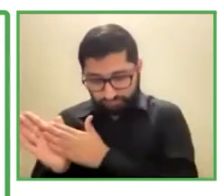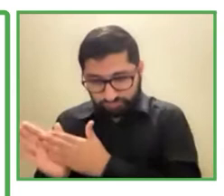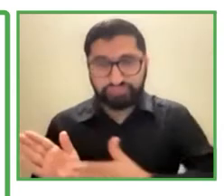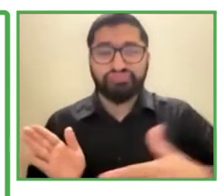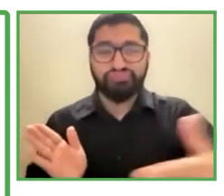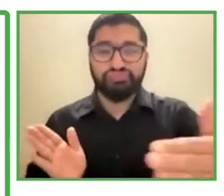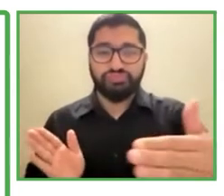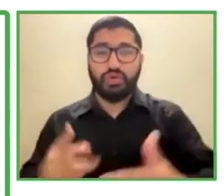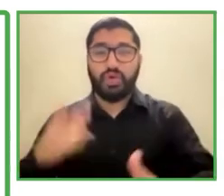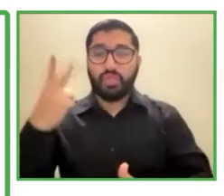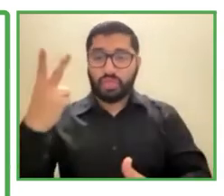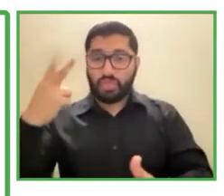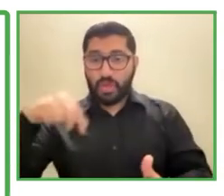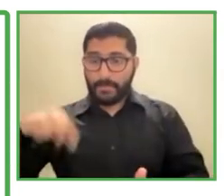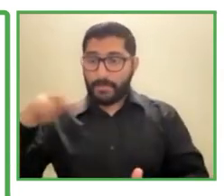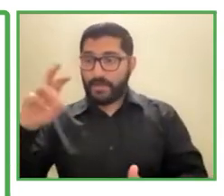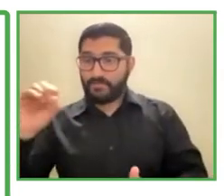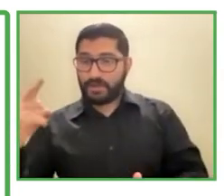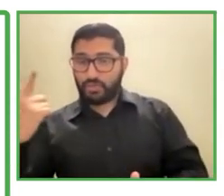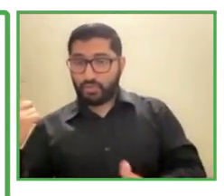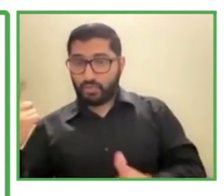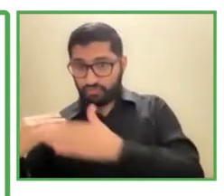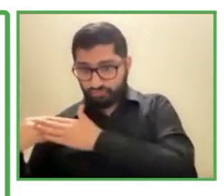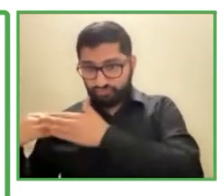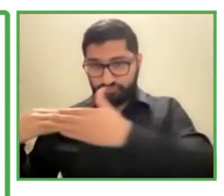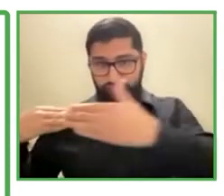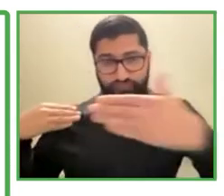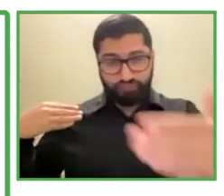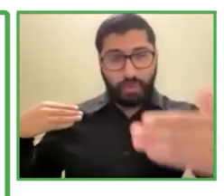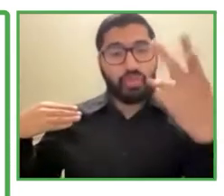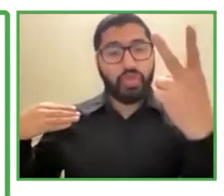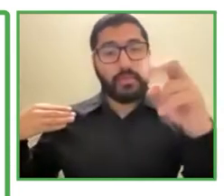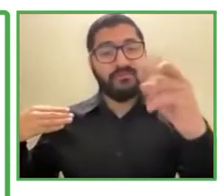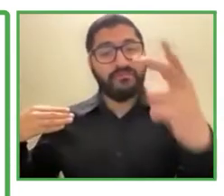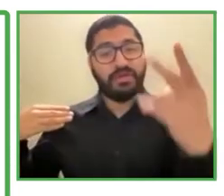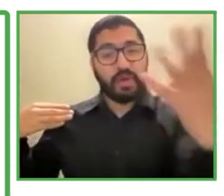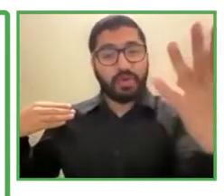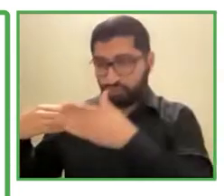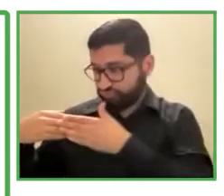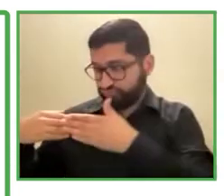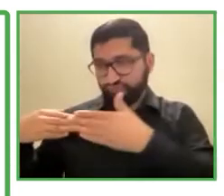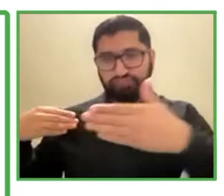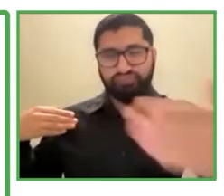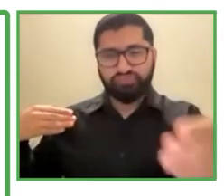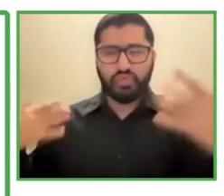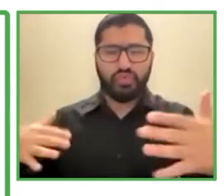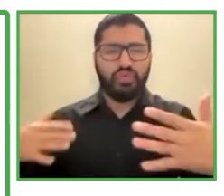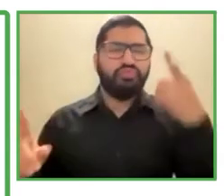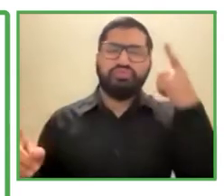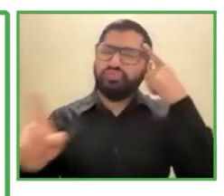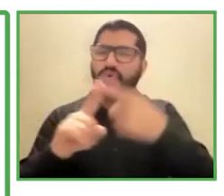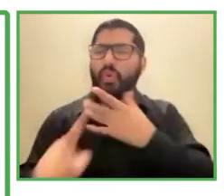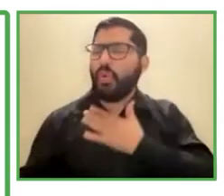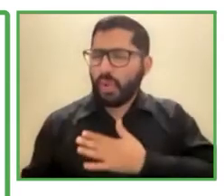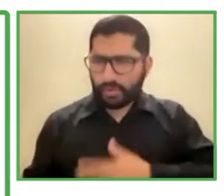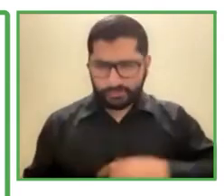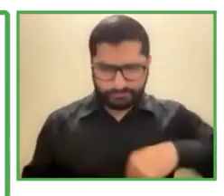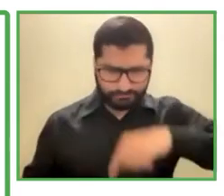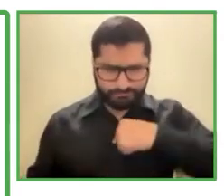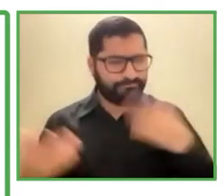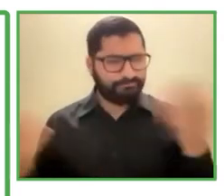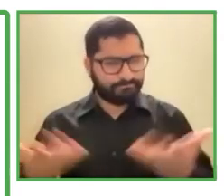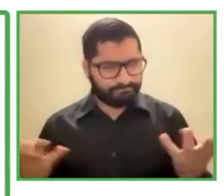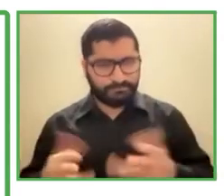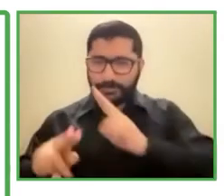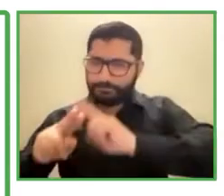inclusiva. Lo que hemos hecho, y aquello que no han reconocido, ¿no es cierto?, que hemos podido avanzar, aún sabiendo